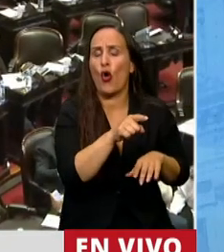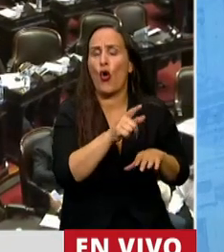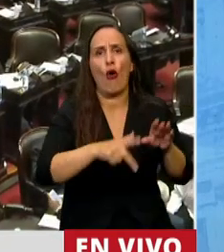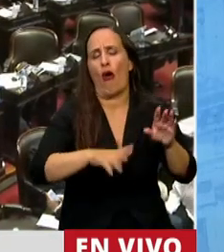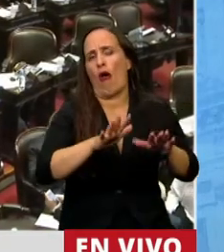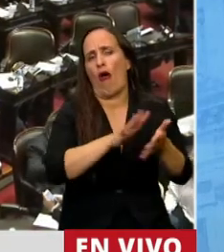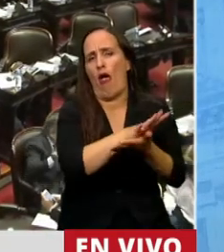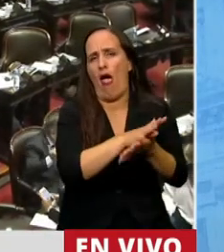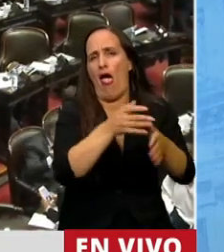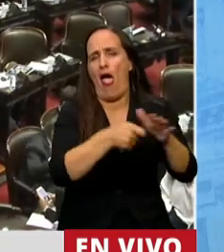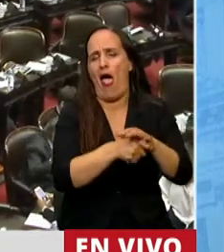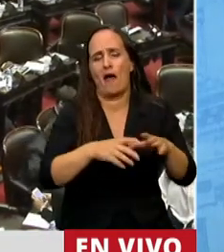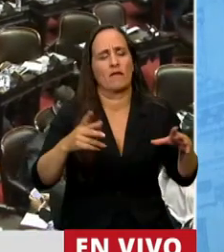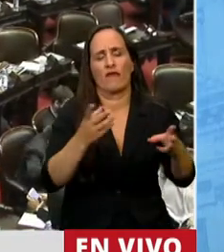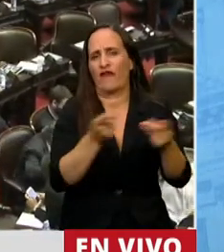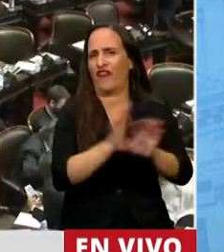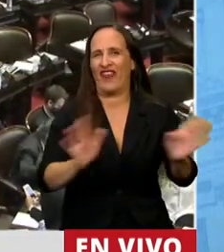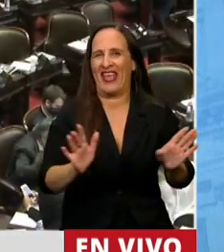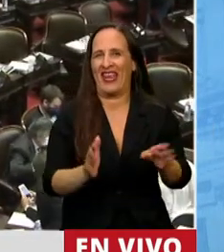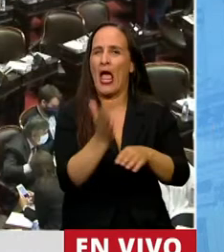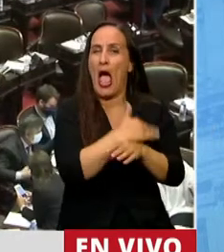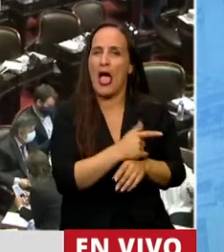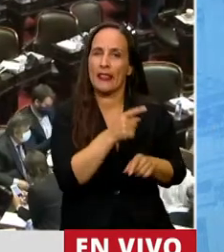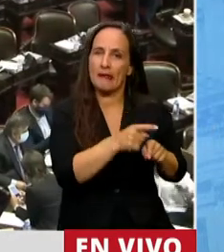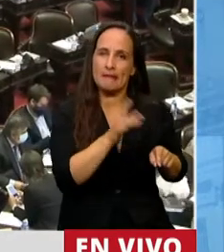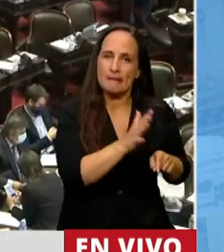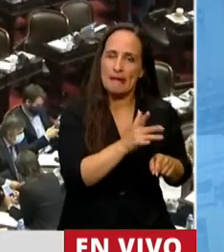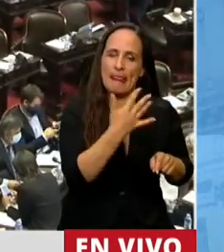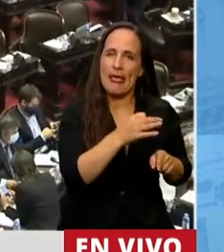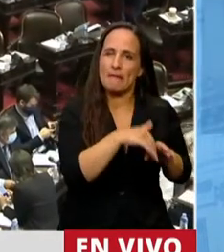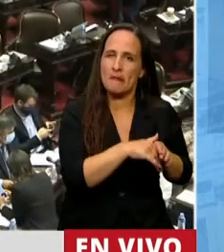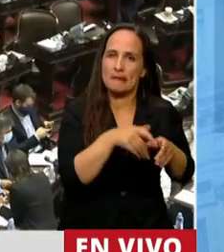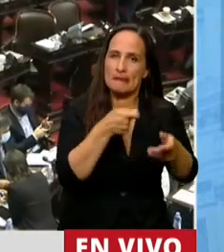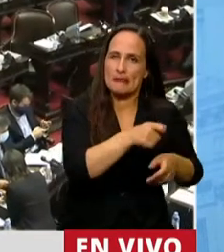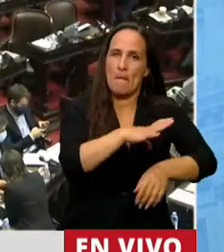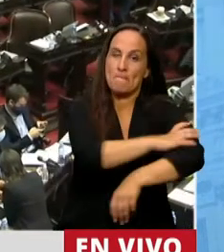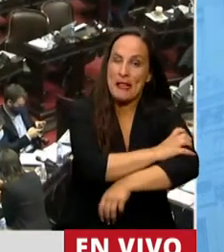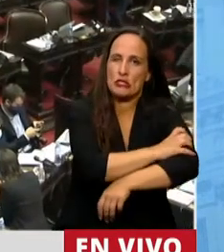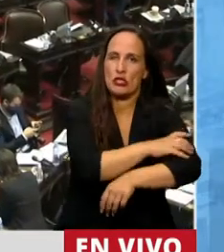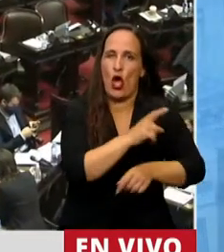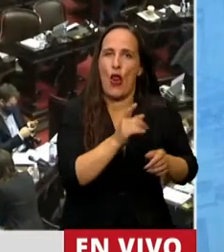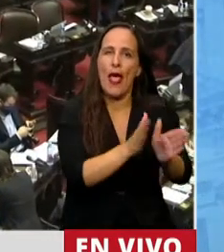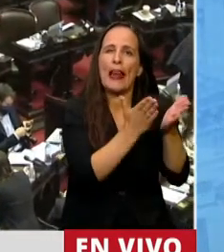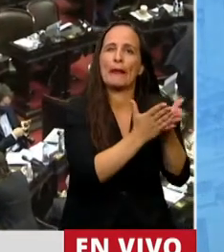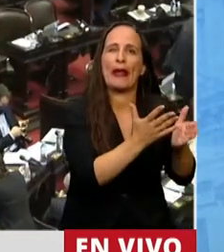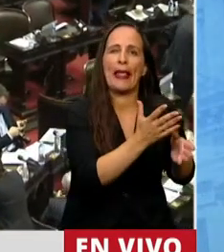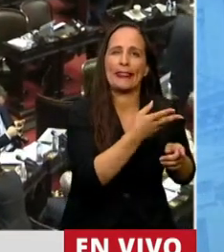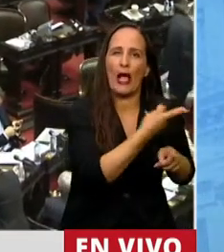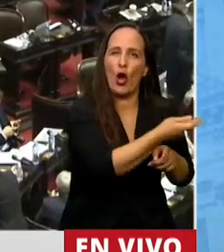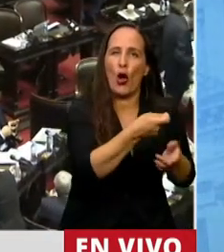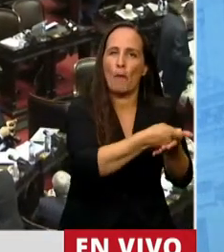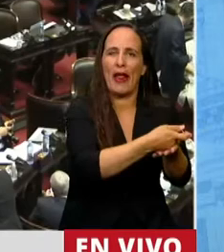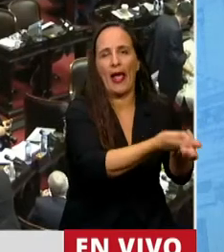basada en la compra de libretas, en la intimidación de las mesas electorales y otro tipo de presiones propias de épocas